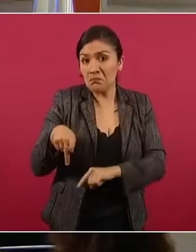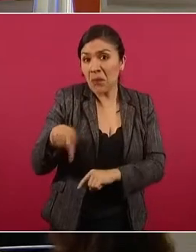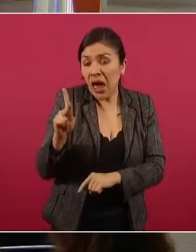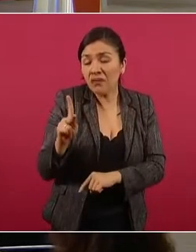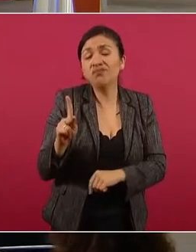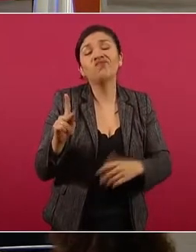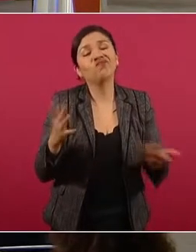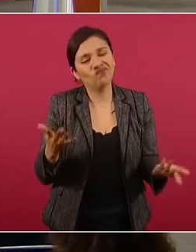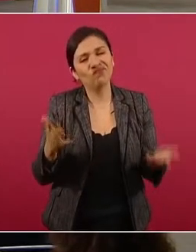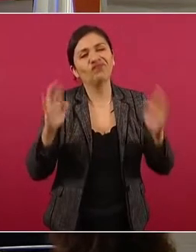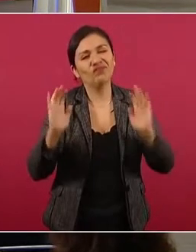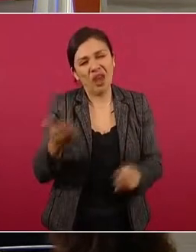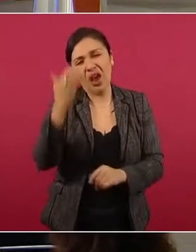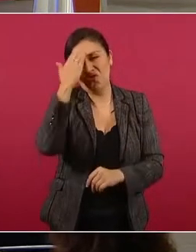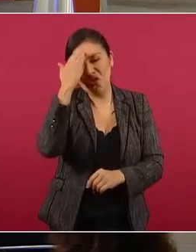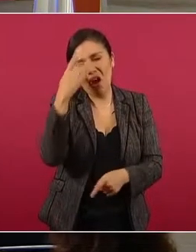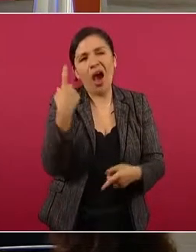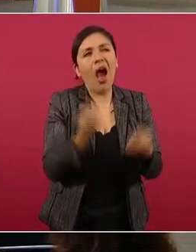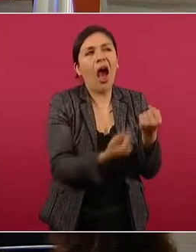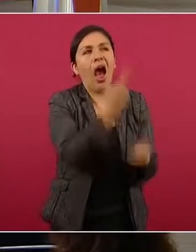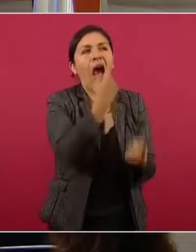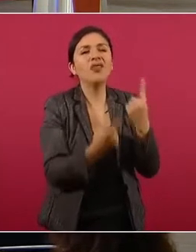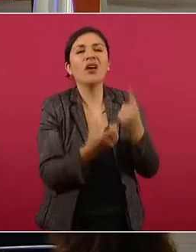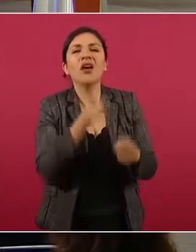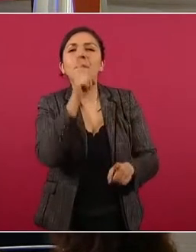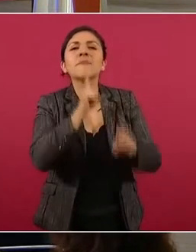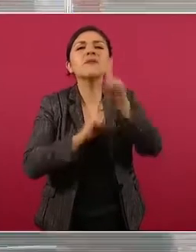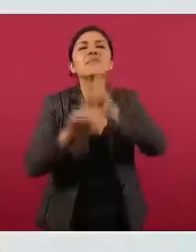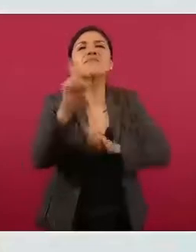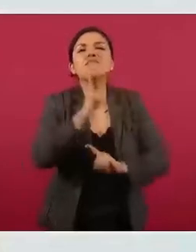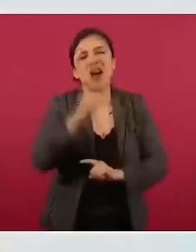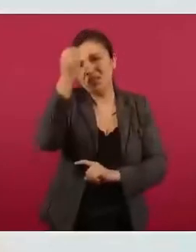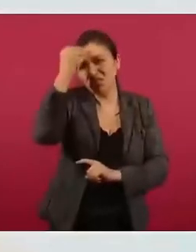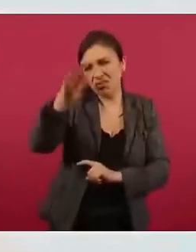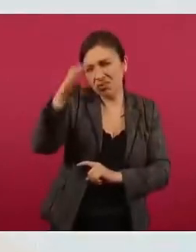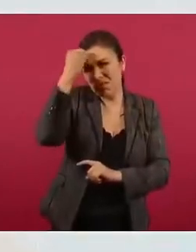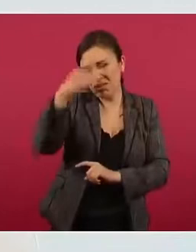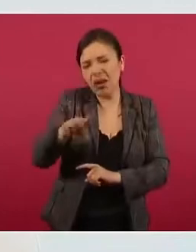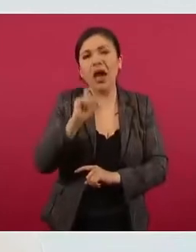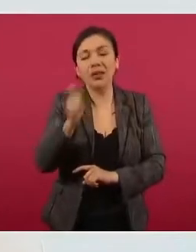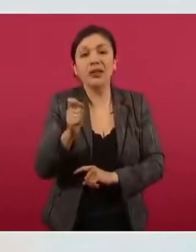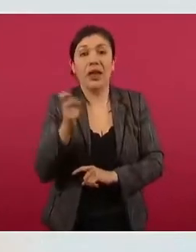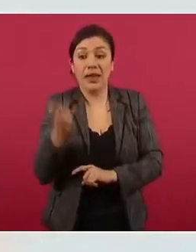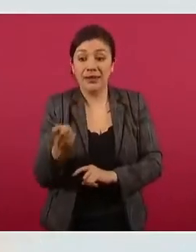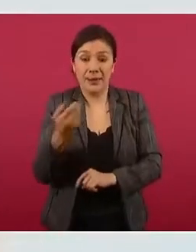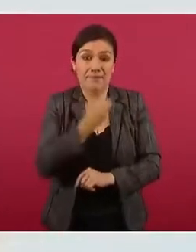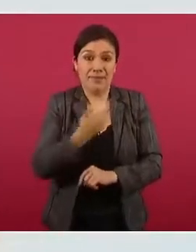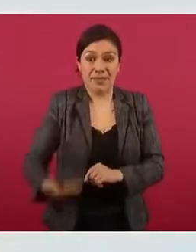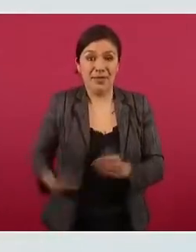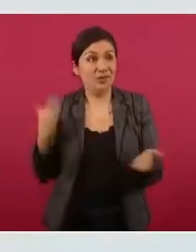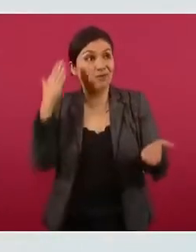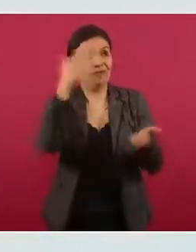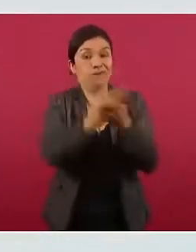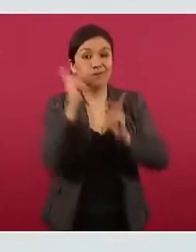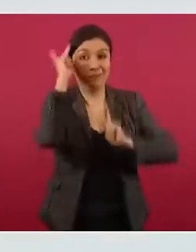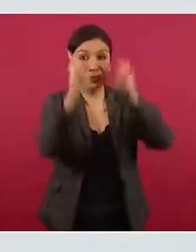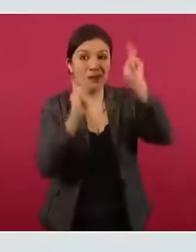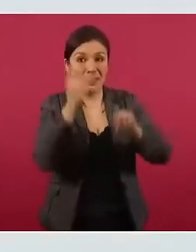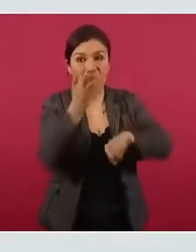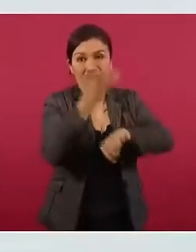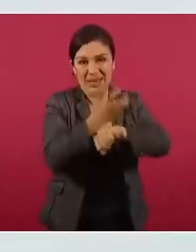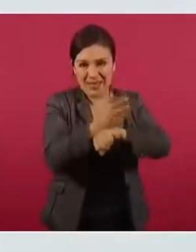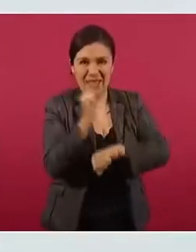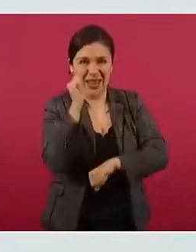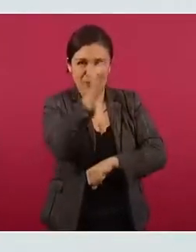faltó, ya sabemos, quien inventara y difundiera rumores y mentiras sobre la visita del mandatario al país